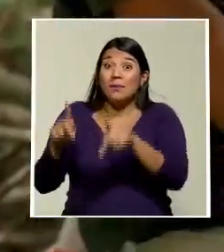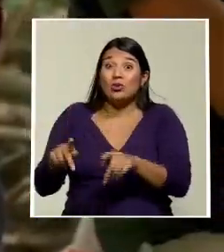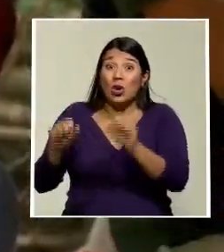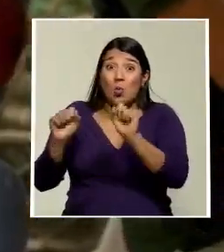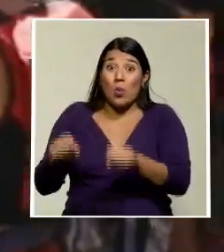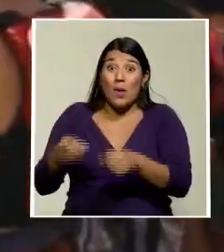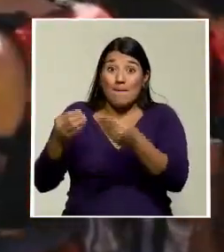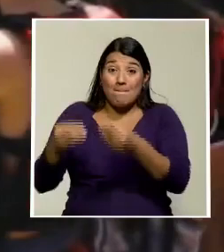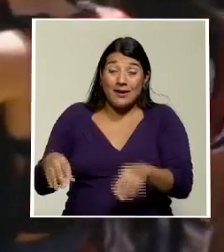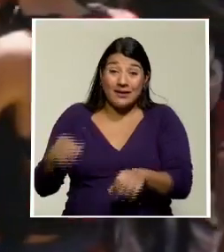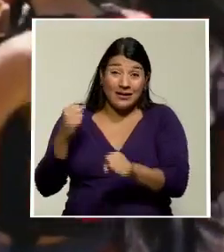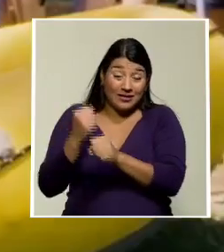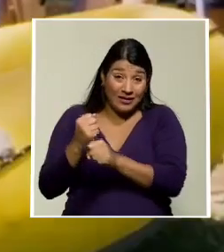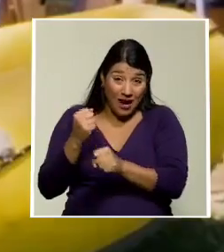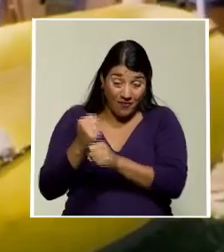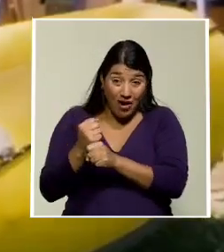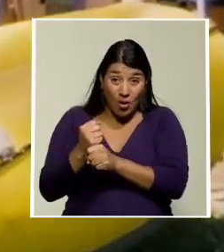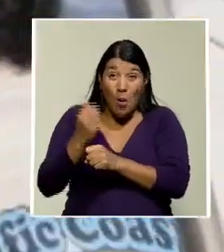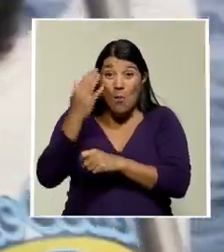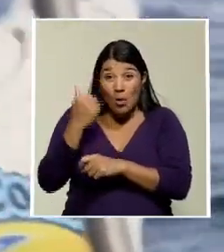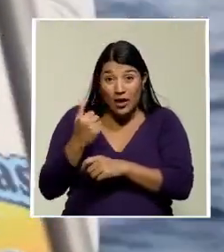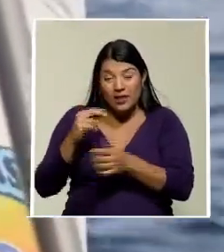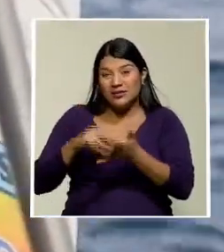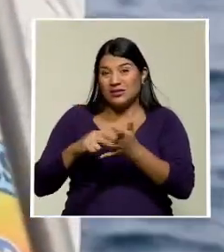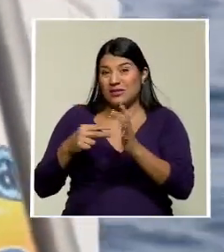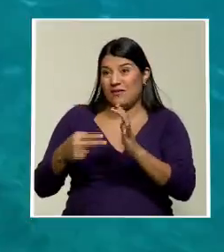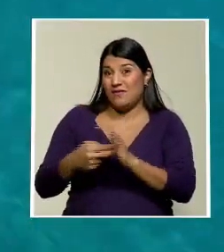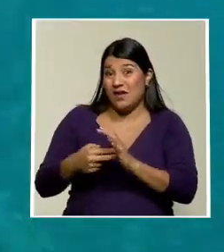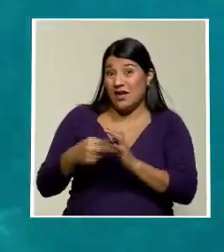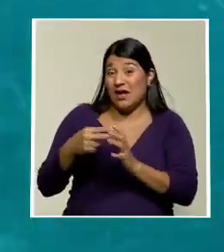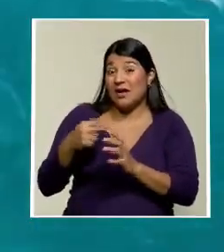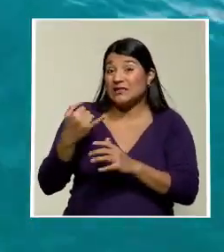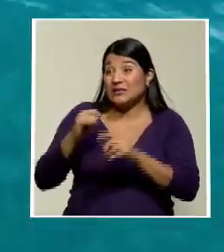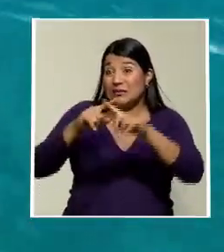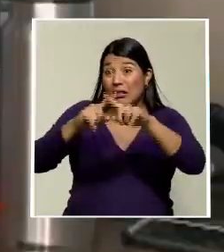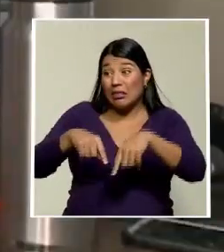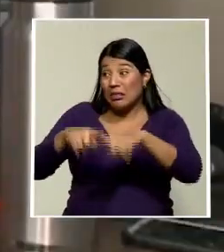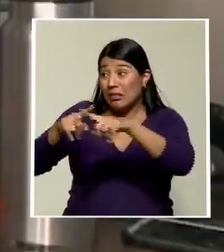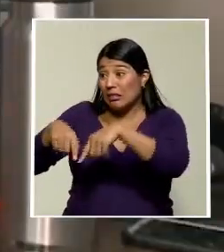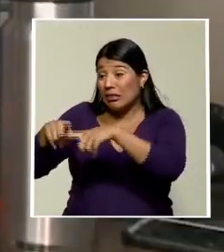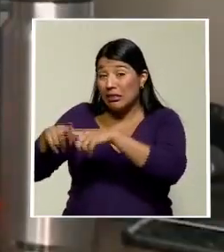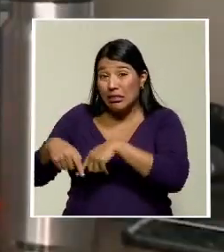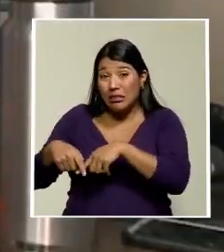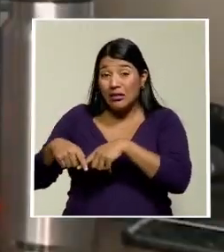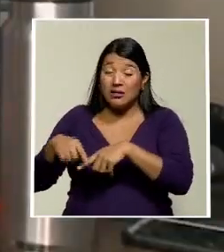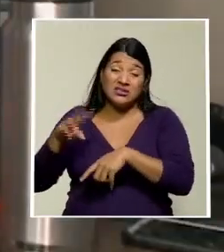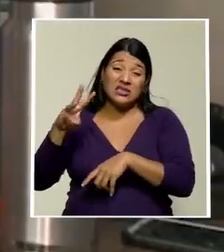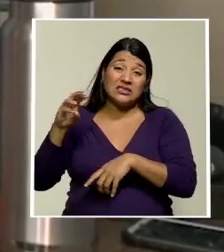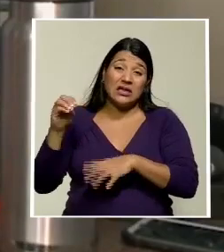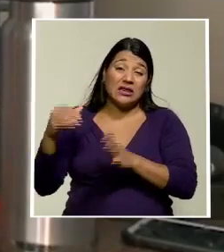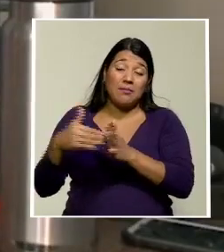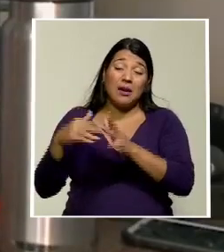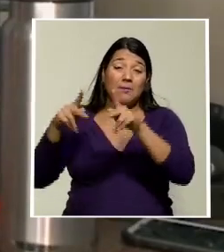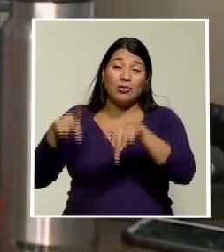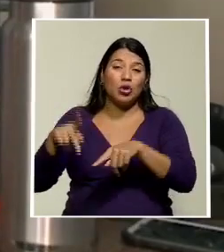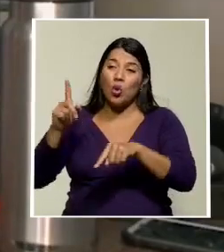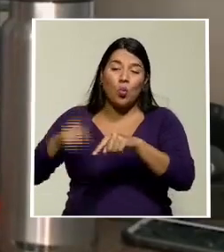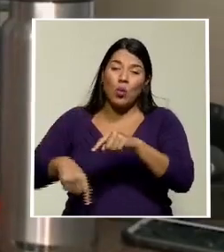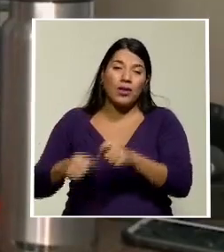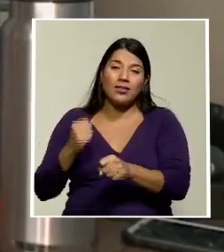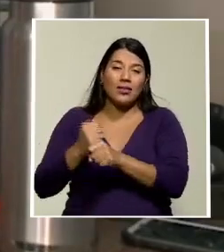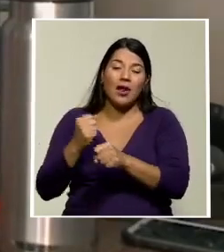implicaría que al menos unas 60 mil personas no puedan volver a trabajar en el sector turístico si los números